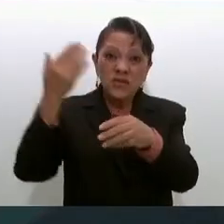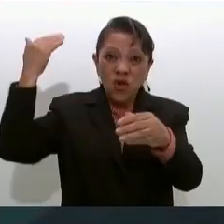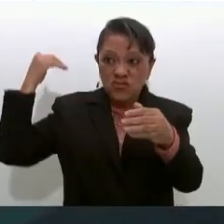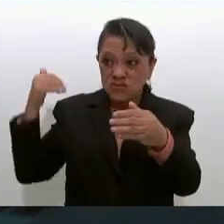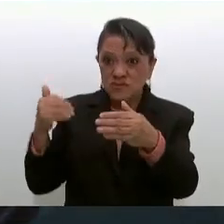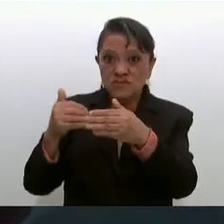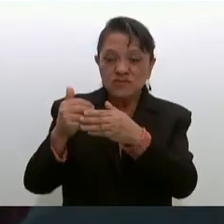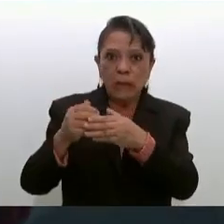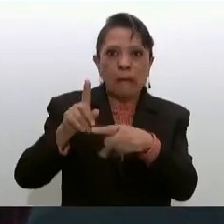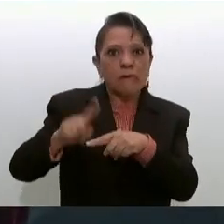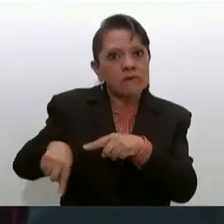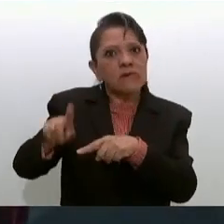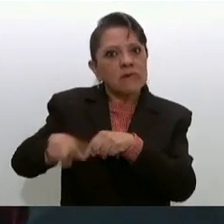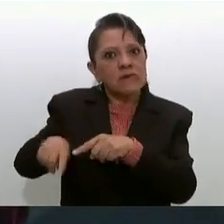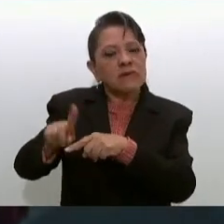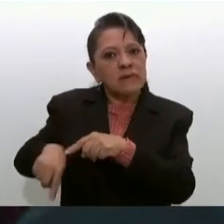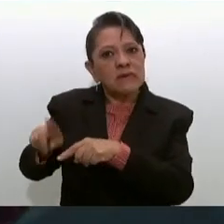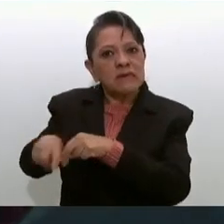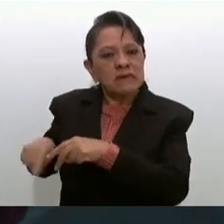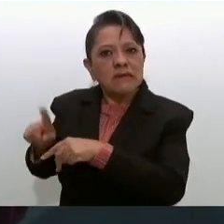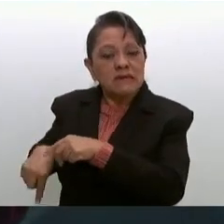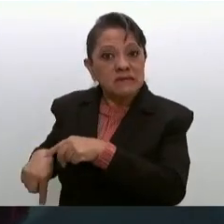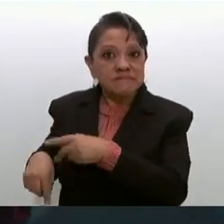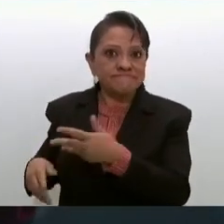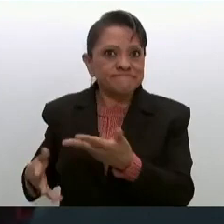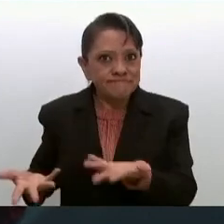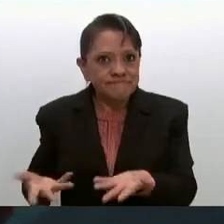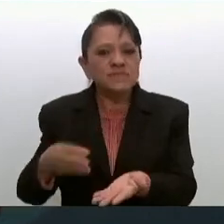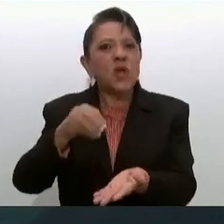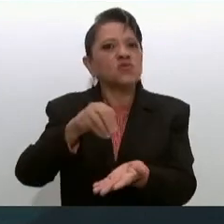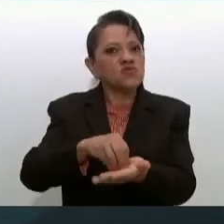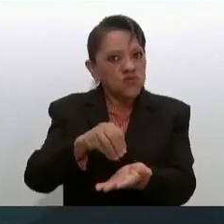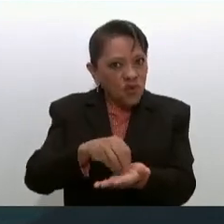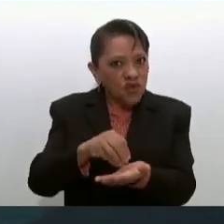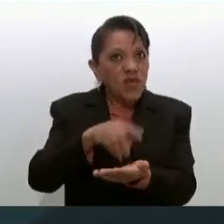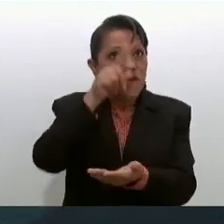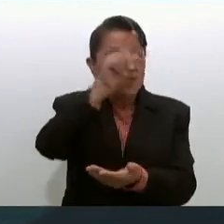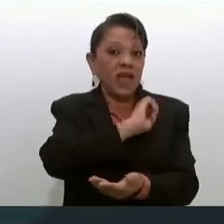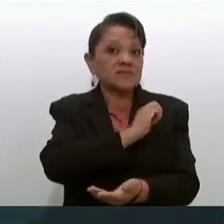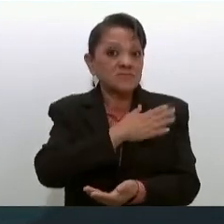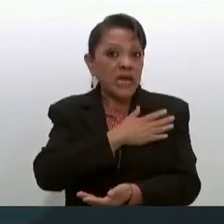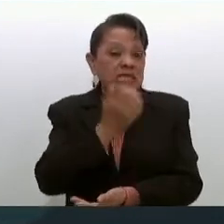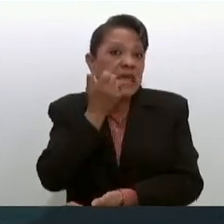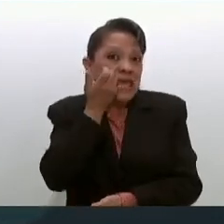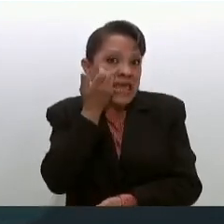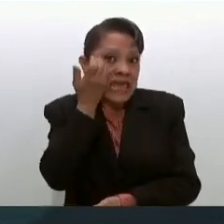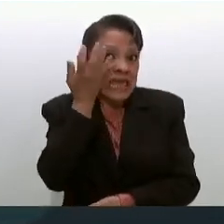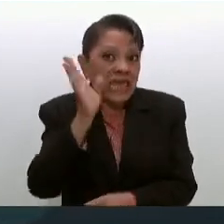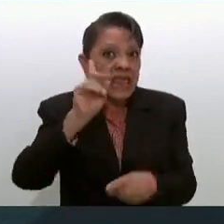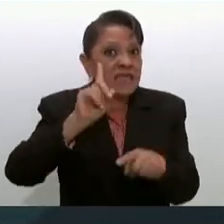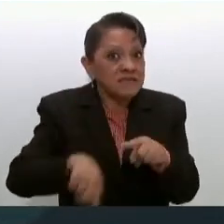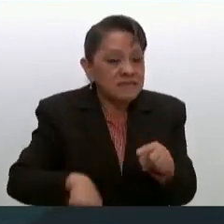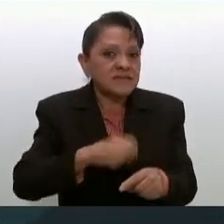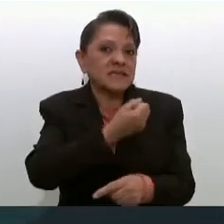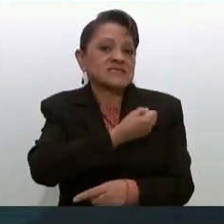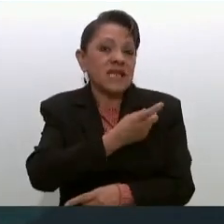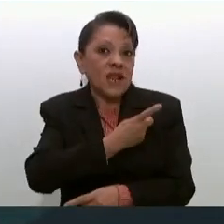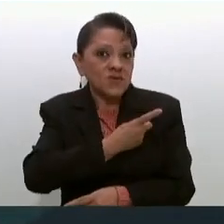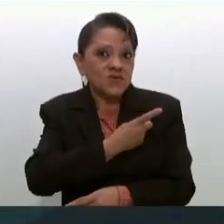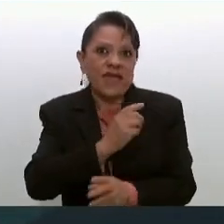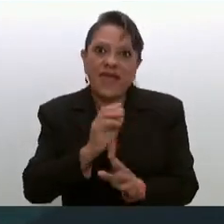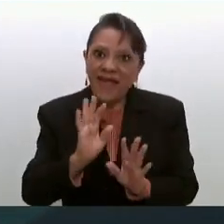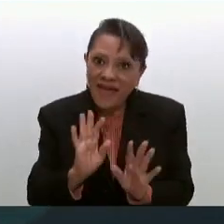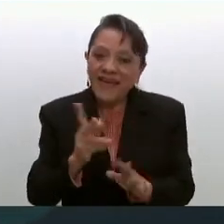esas prestaciones y todavía en España hay ese intento de privatizar la salud pero la gente